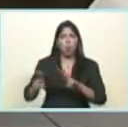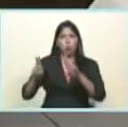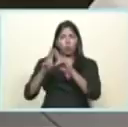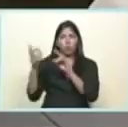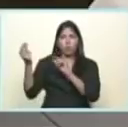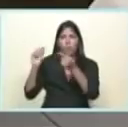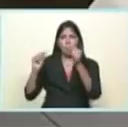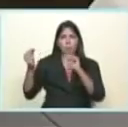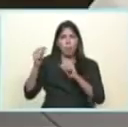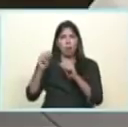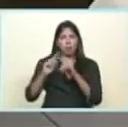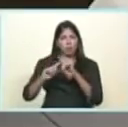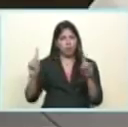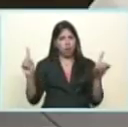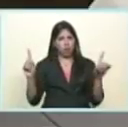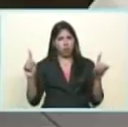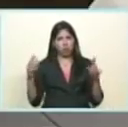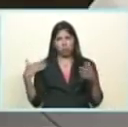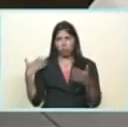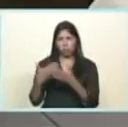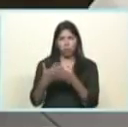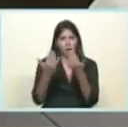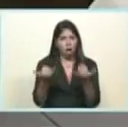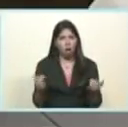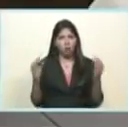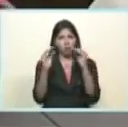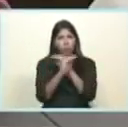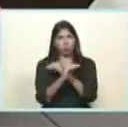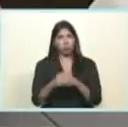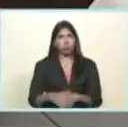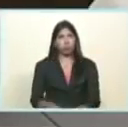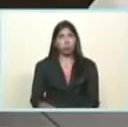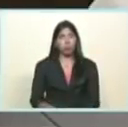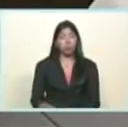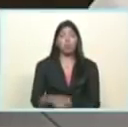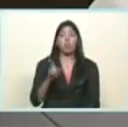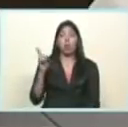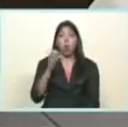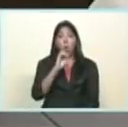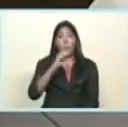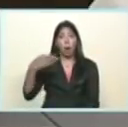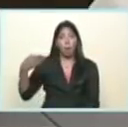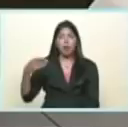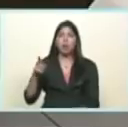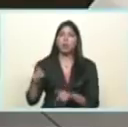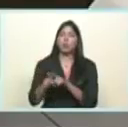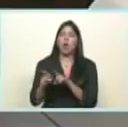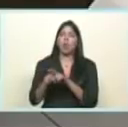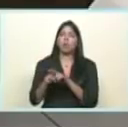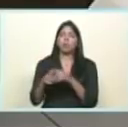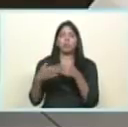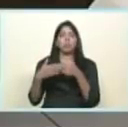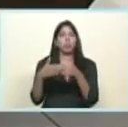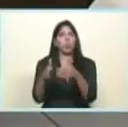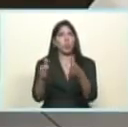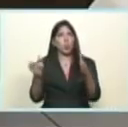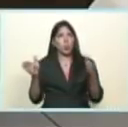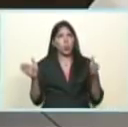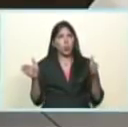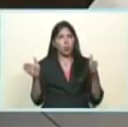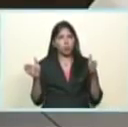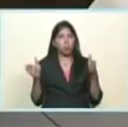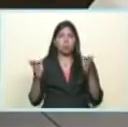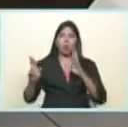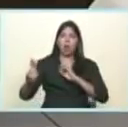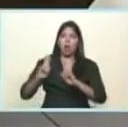El presidente Barat Obama hizo un proceso de apertura para las relaciones